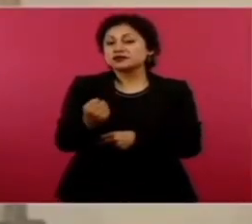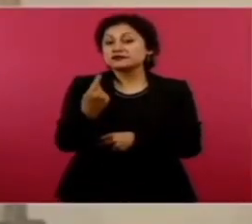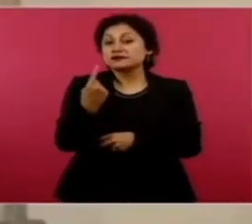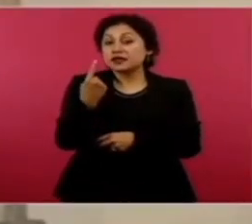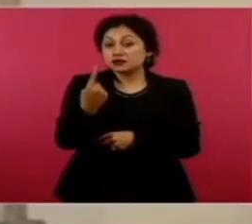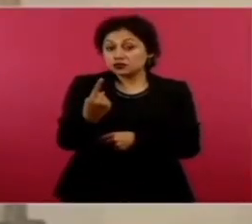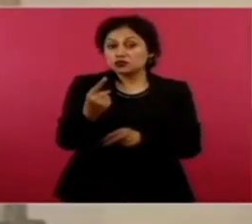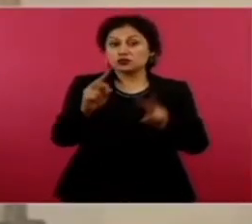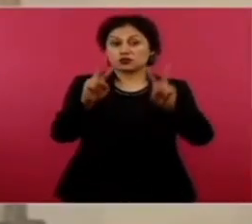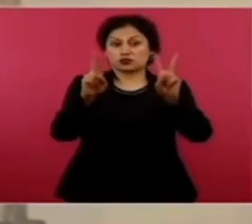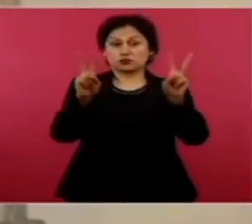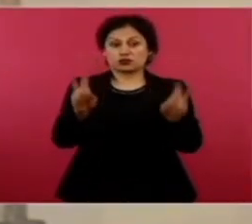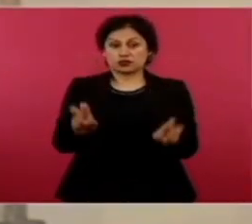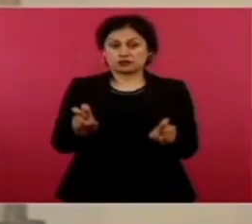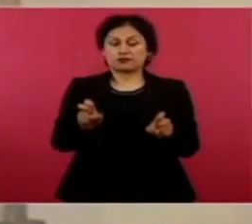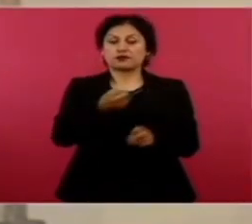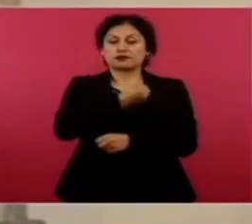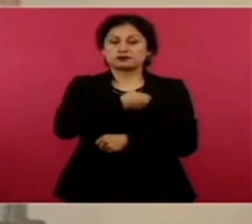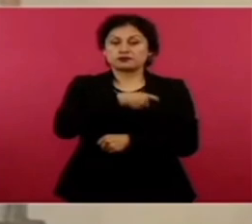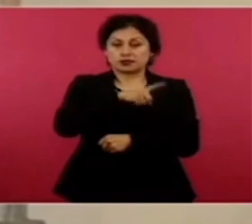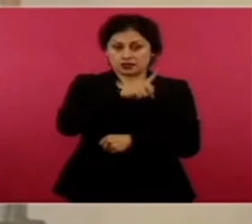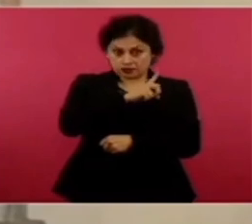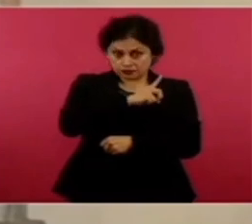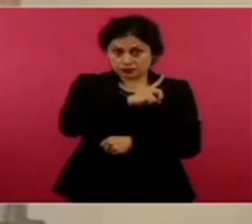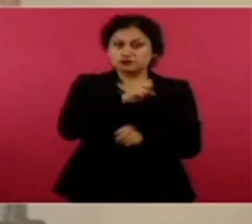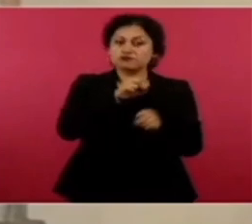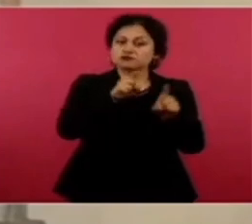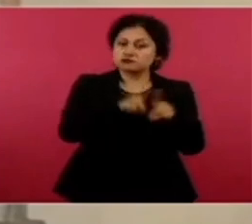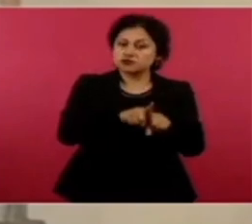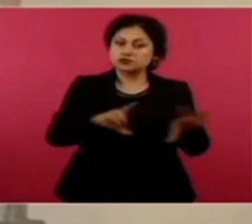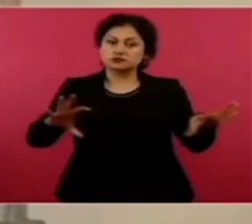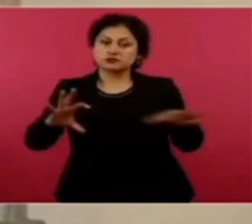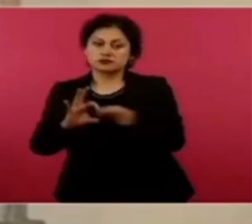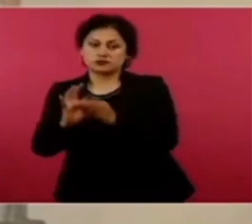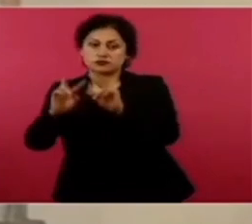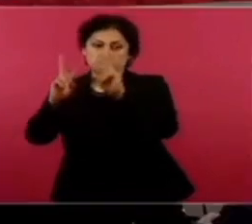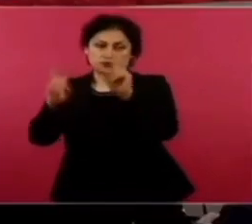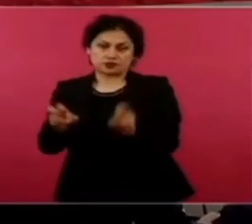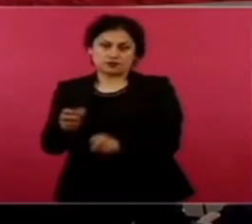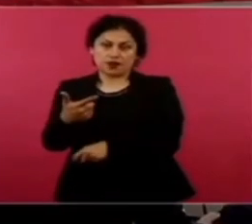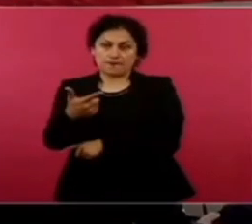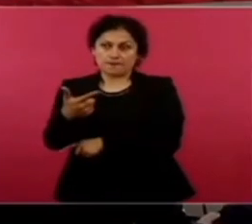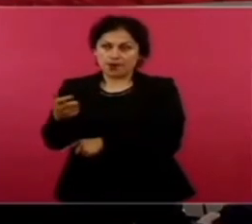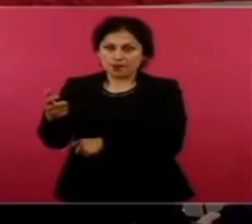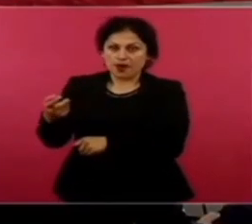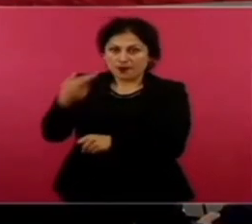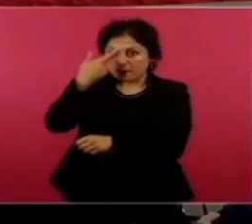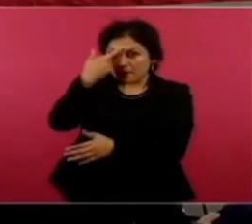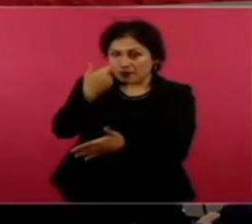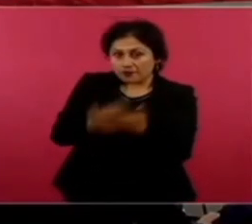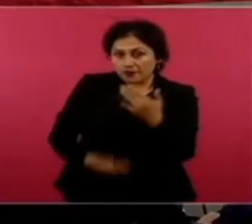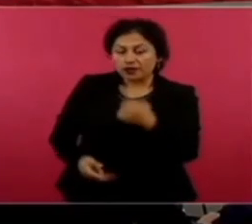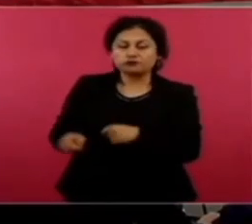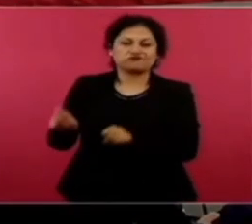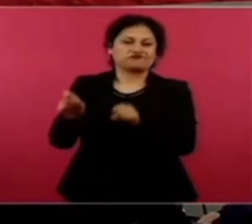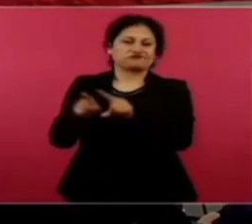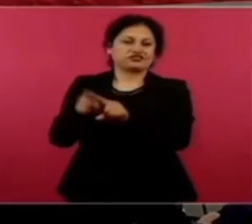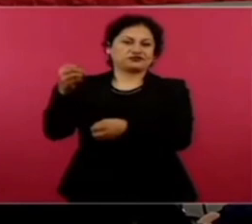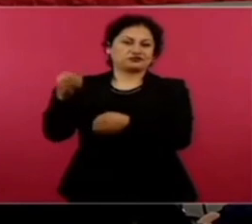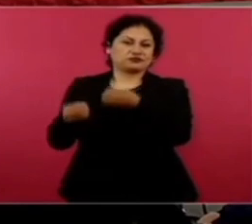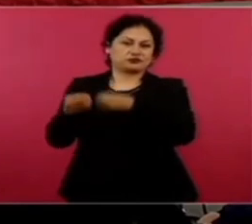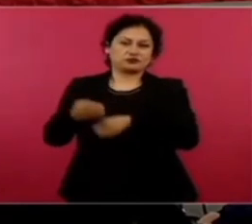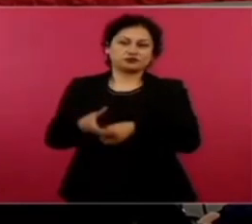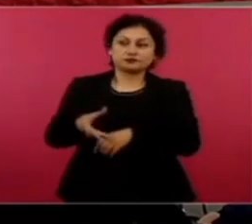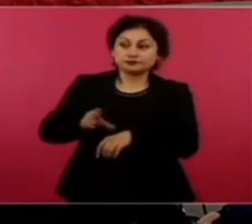que ver con delitos contra la salud y relacionadas con armas de fuego. Sigue a cuantos, presidente. Me permite ceder el micrófono,